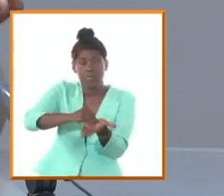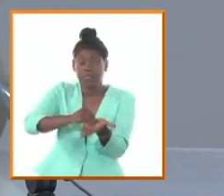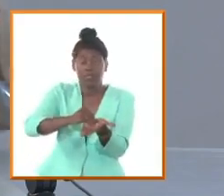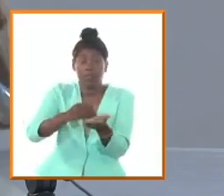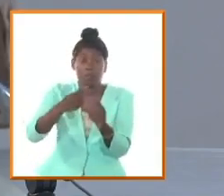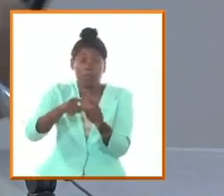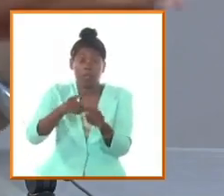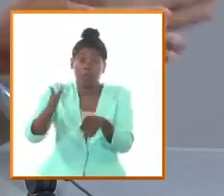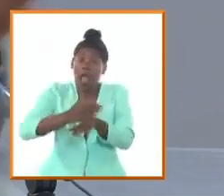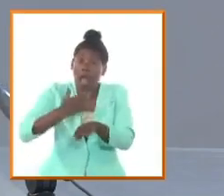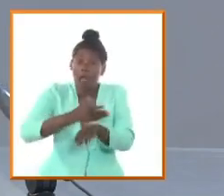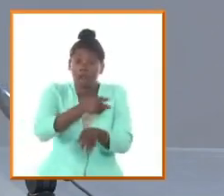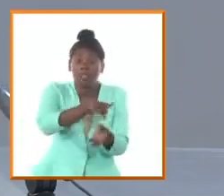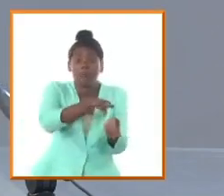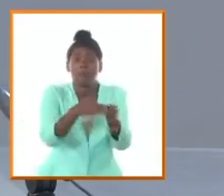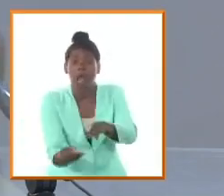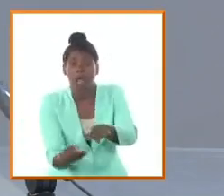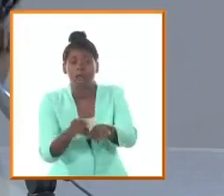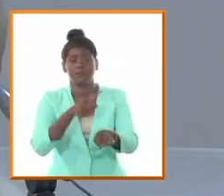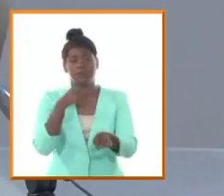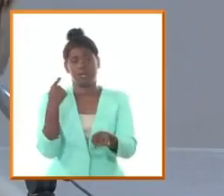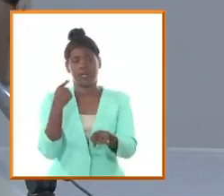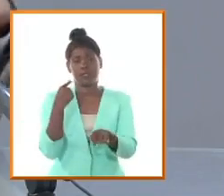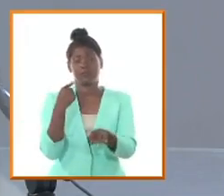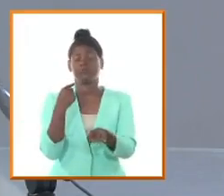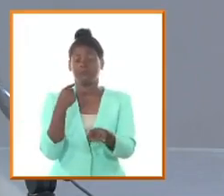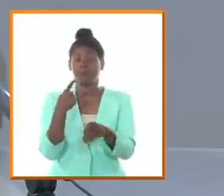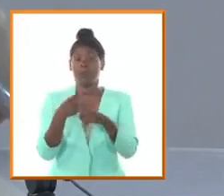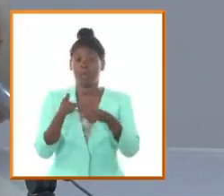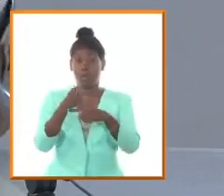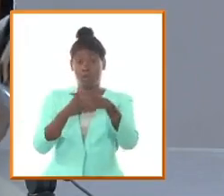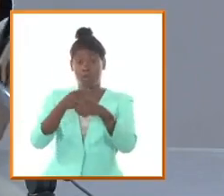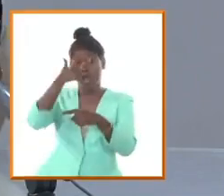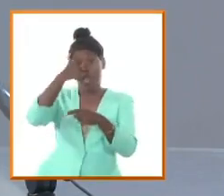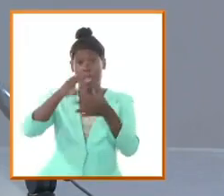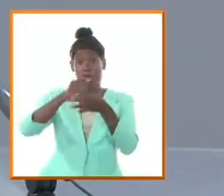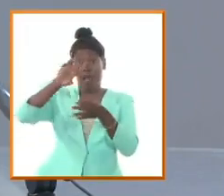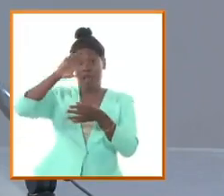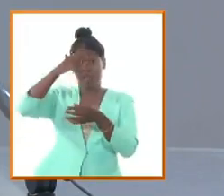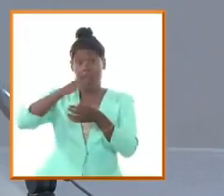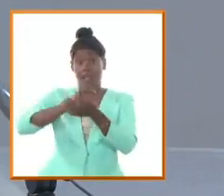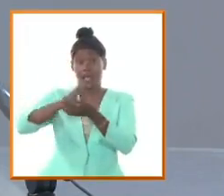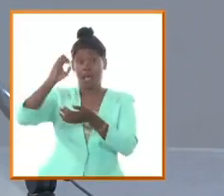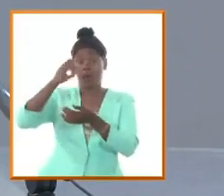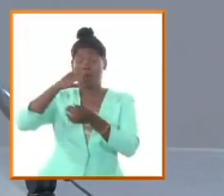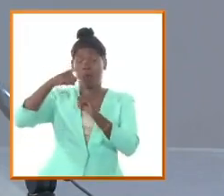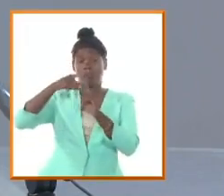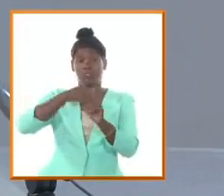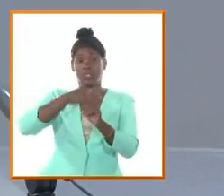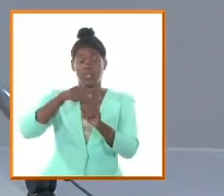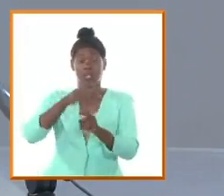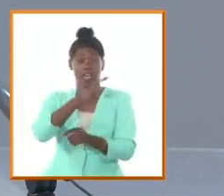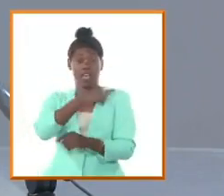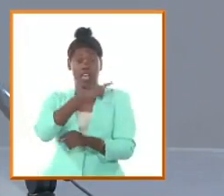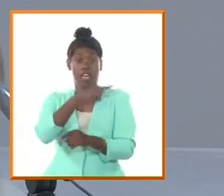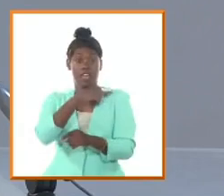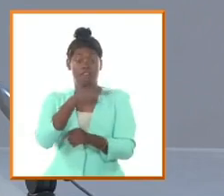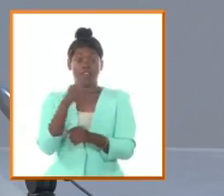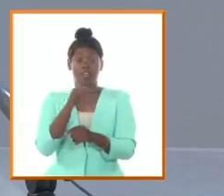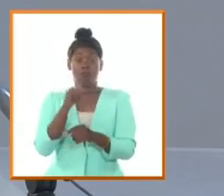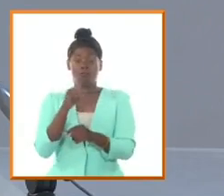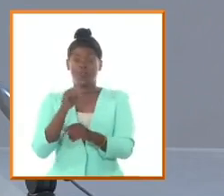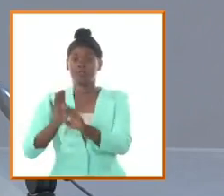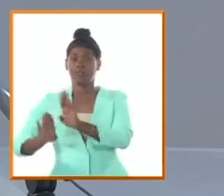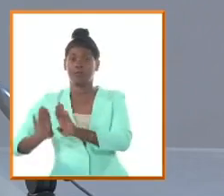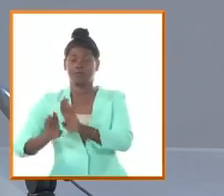y por motivos de concepción en otros y a Gramonte está en el centro de esas tensiones insisto defendiendo la idea